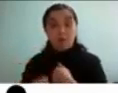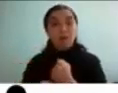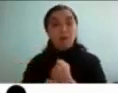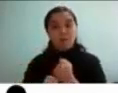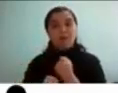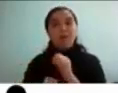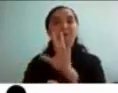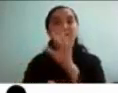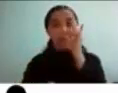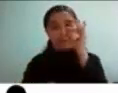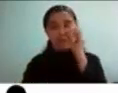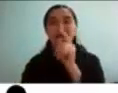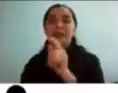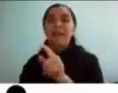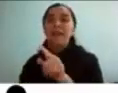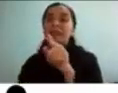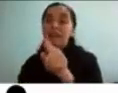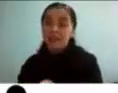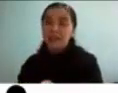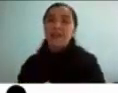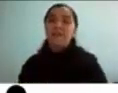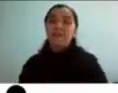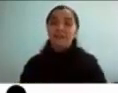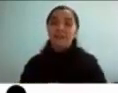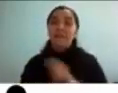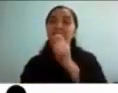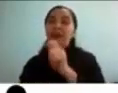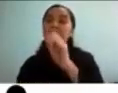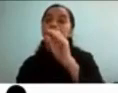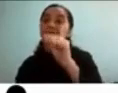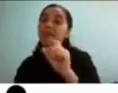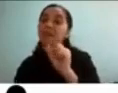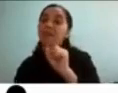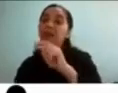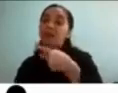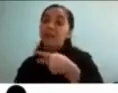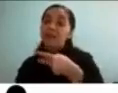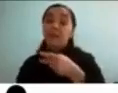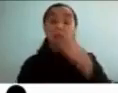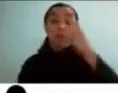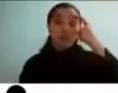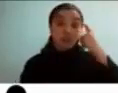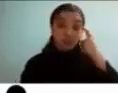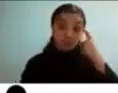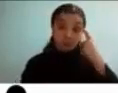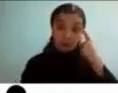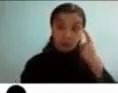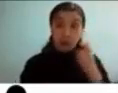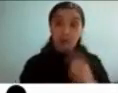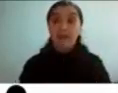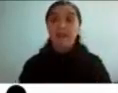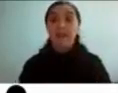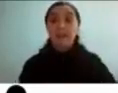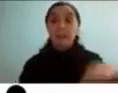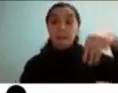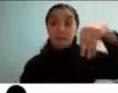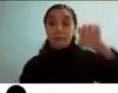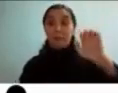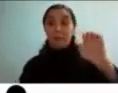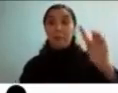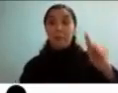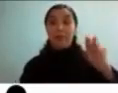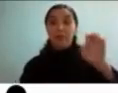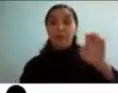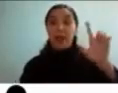déficit de atencional entonces yo creo que esto Mendel que es esta persona que veía el tema de las arvejas estaría muy feliz con esta